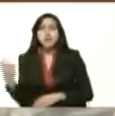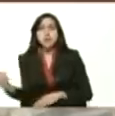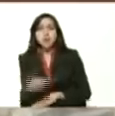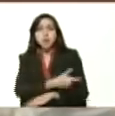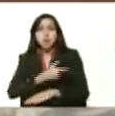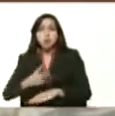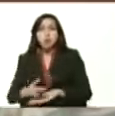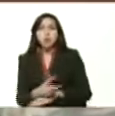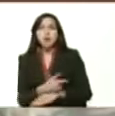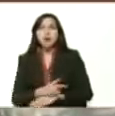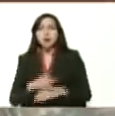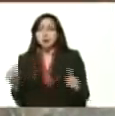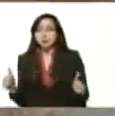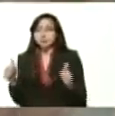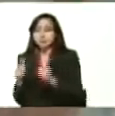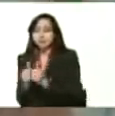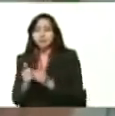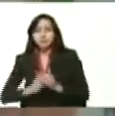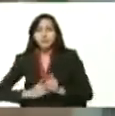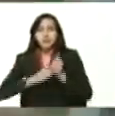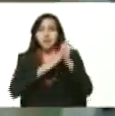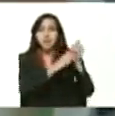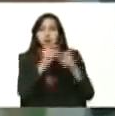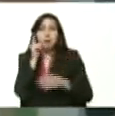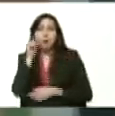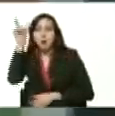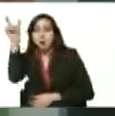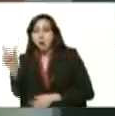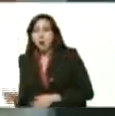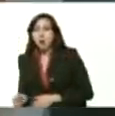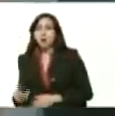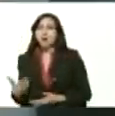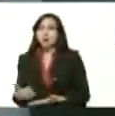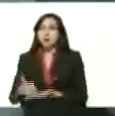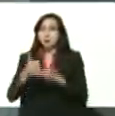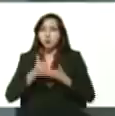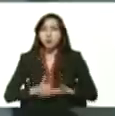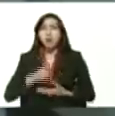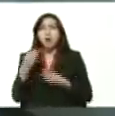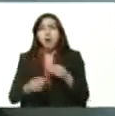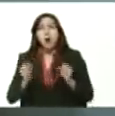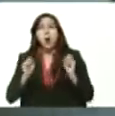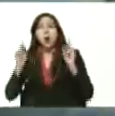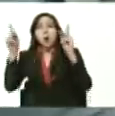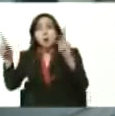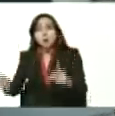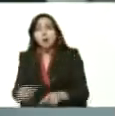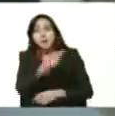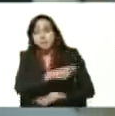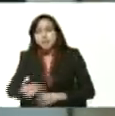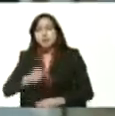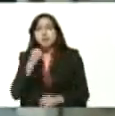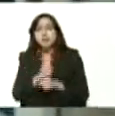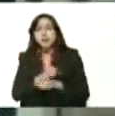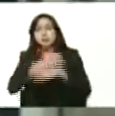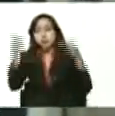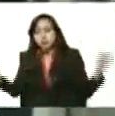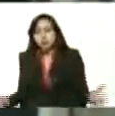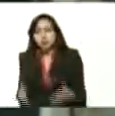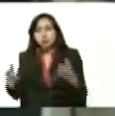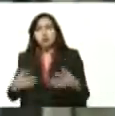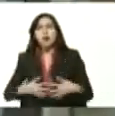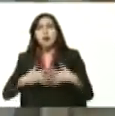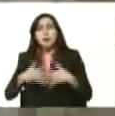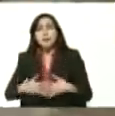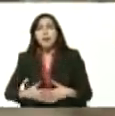José Vázquez con nuestro líder el señor Uriel Pérez nos dieron la oportunidad a todo este grupo de trabajadores de prender este hermoso proyecto